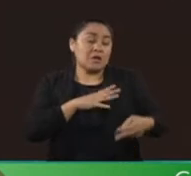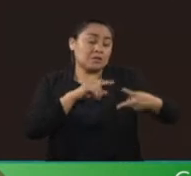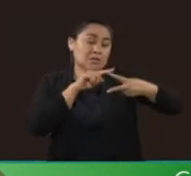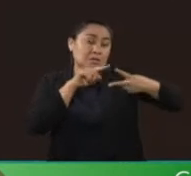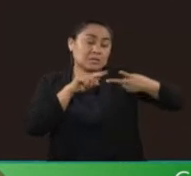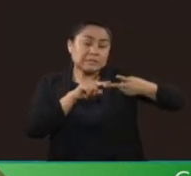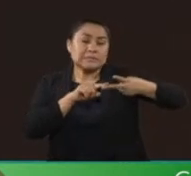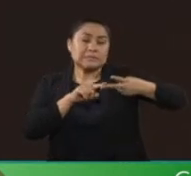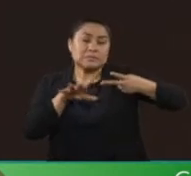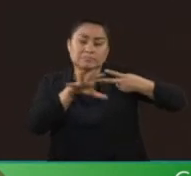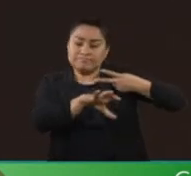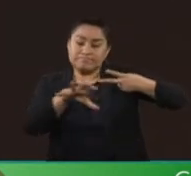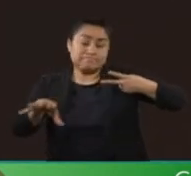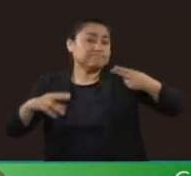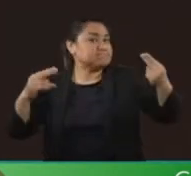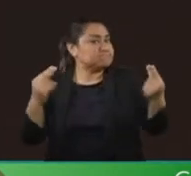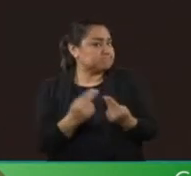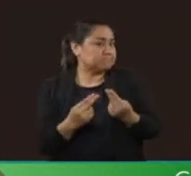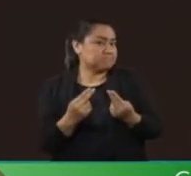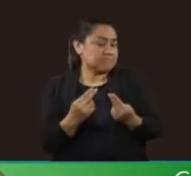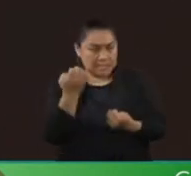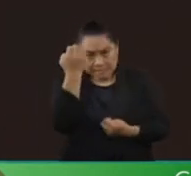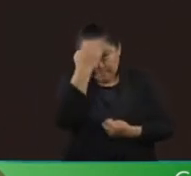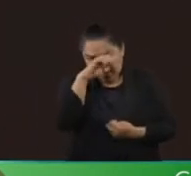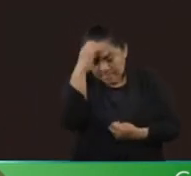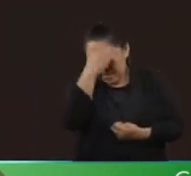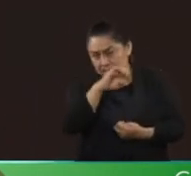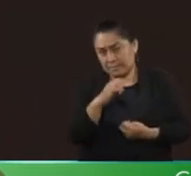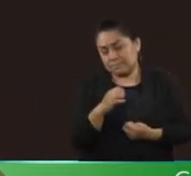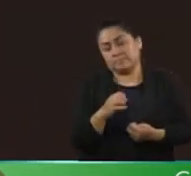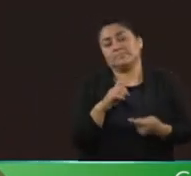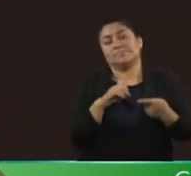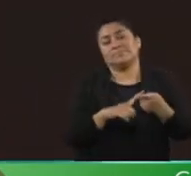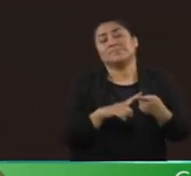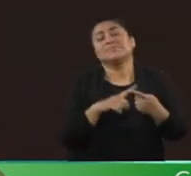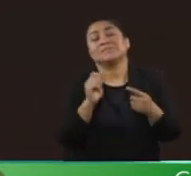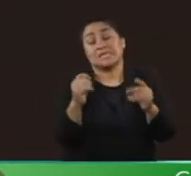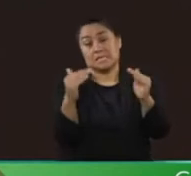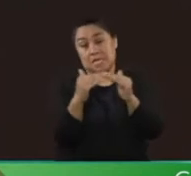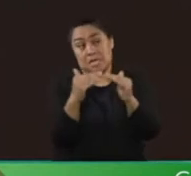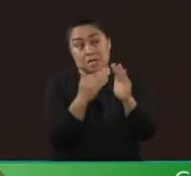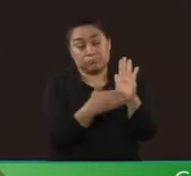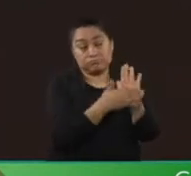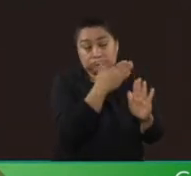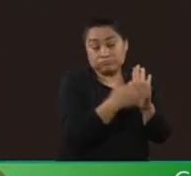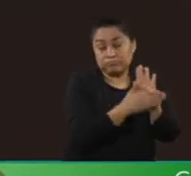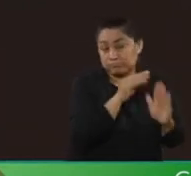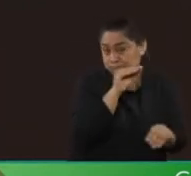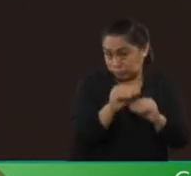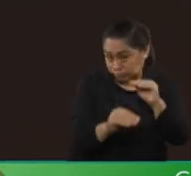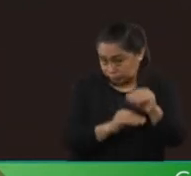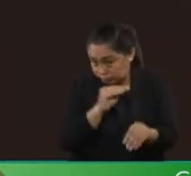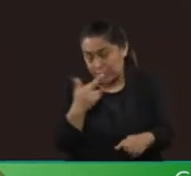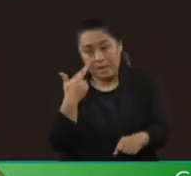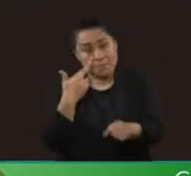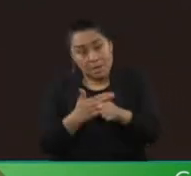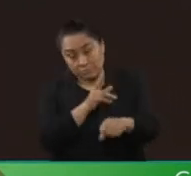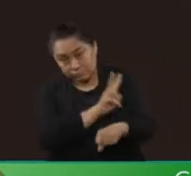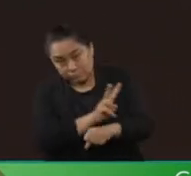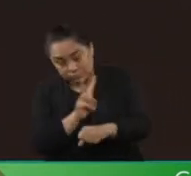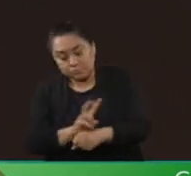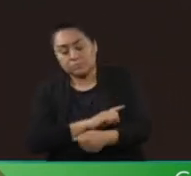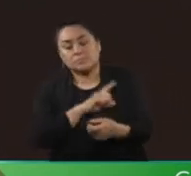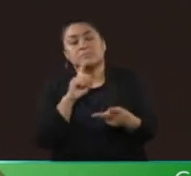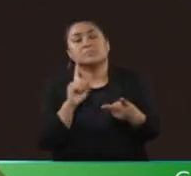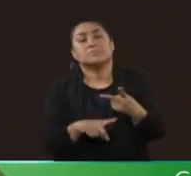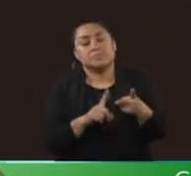sin duda se requiere de experiencia y de infraestructura. Por un lado, la construcción de vivienda con todo lo que esto representa y por el otro